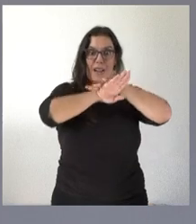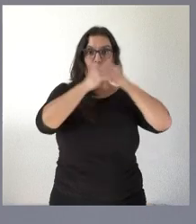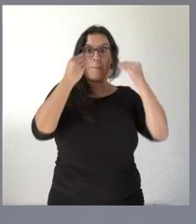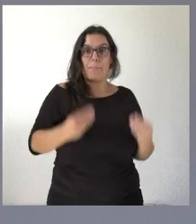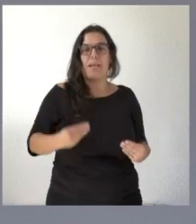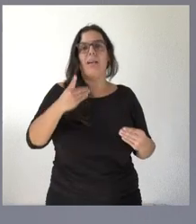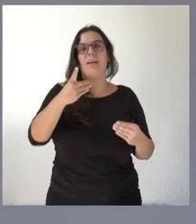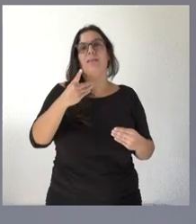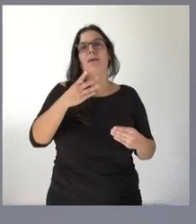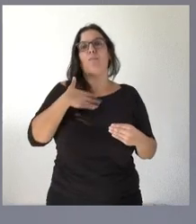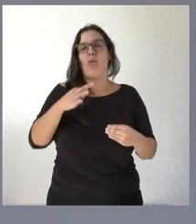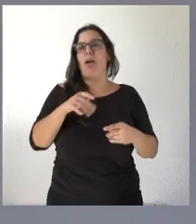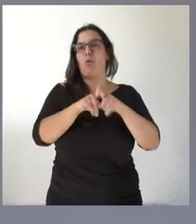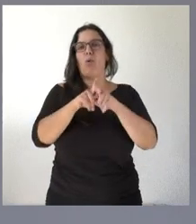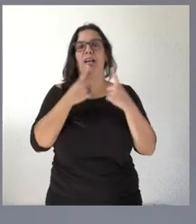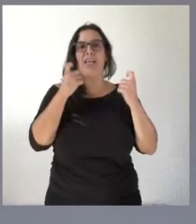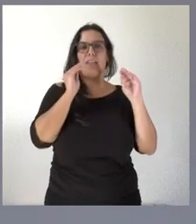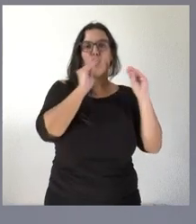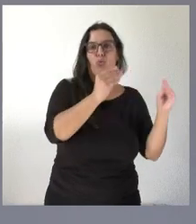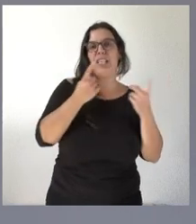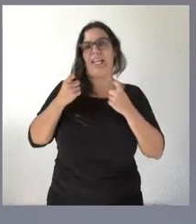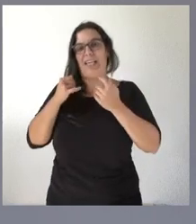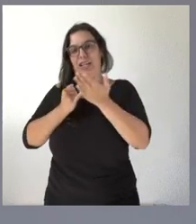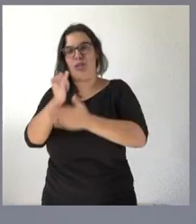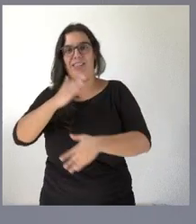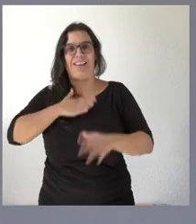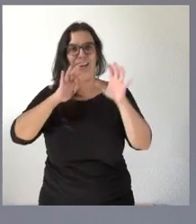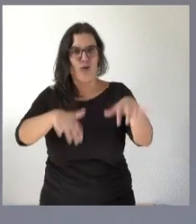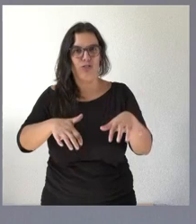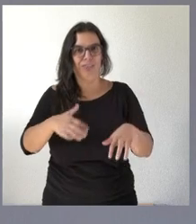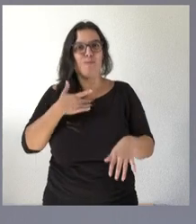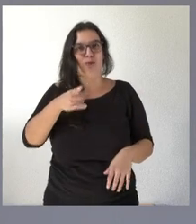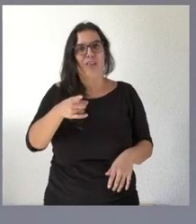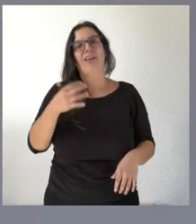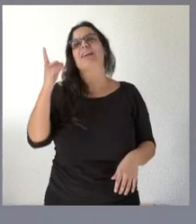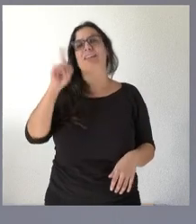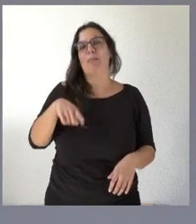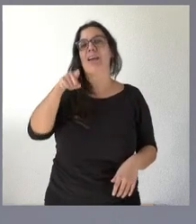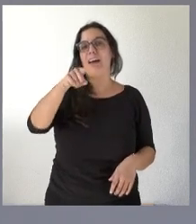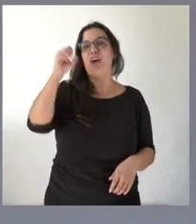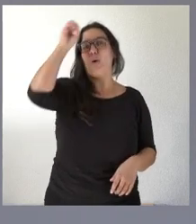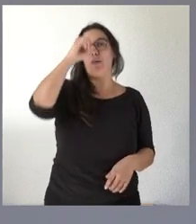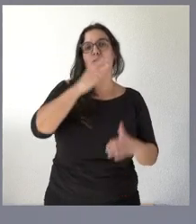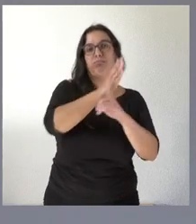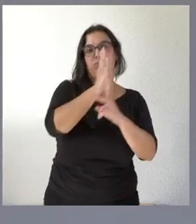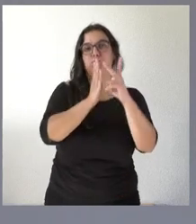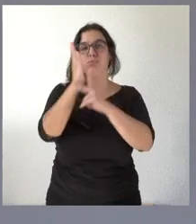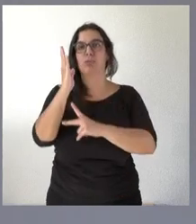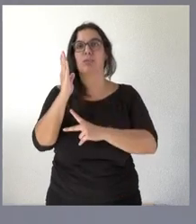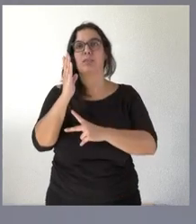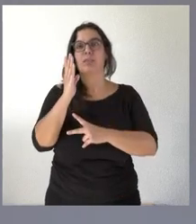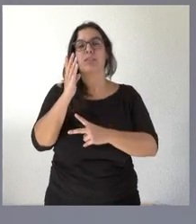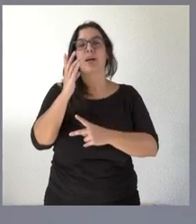de proveer de esas necesidades a los agricultores leoneses y aquí también hay dos visiones muy distintas de aquellos que creemos en la ansia de hacer